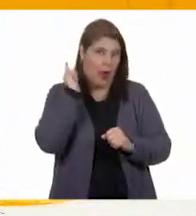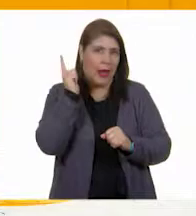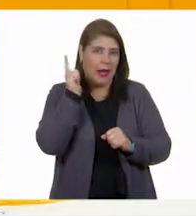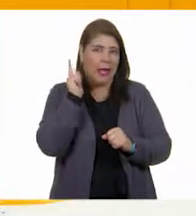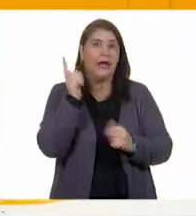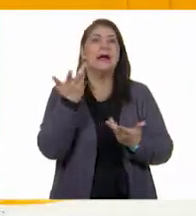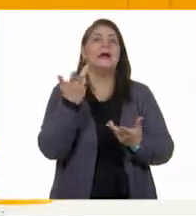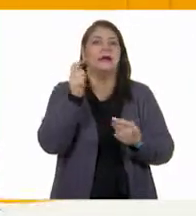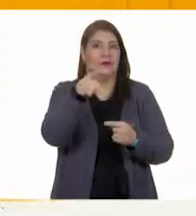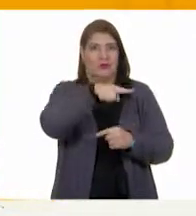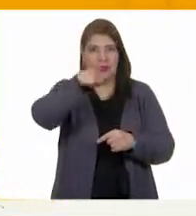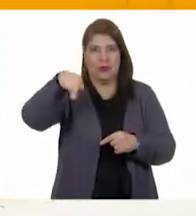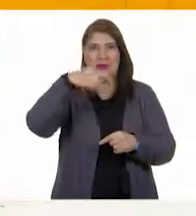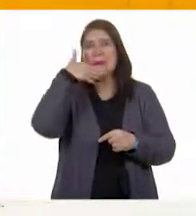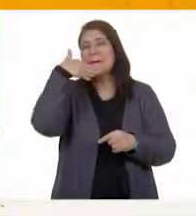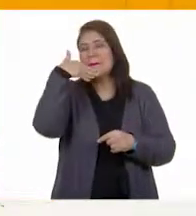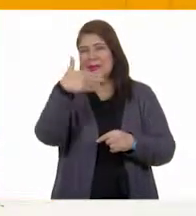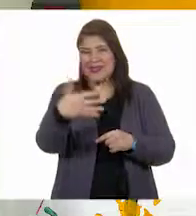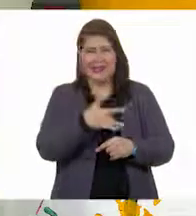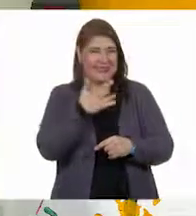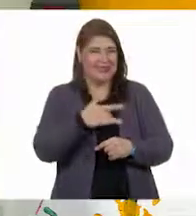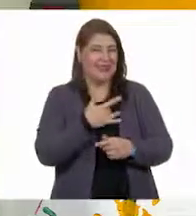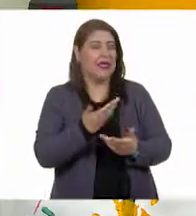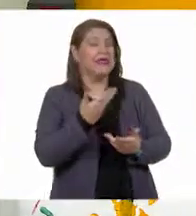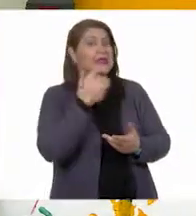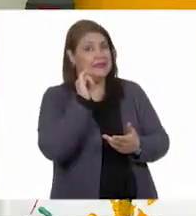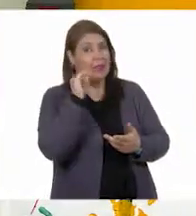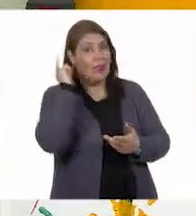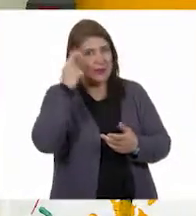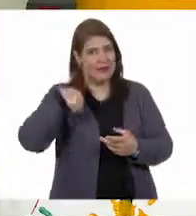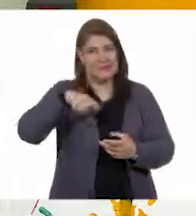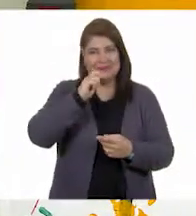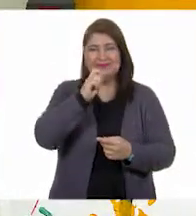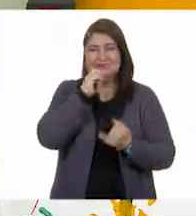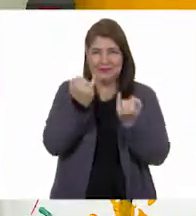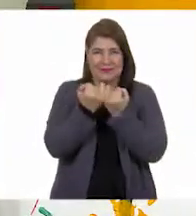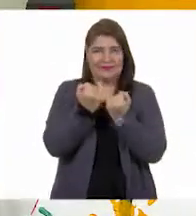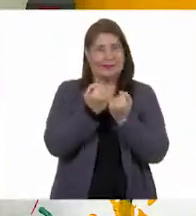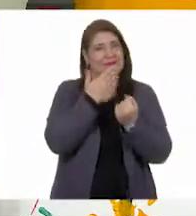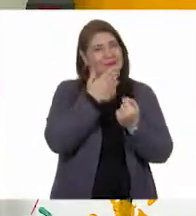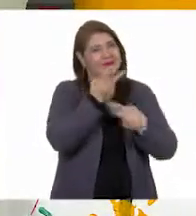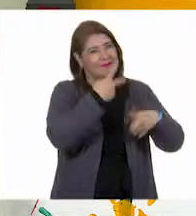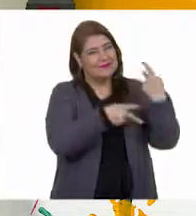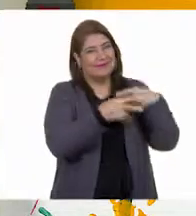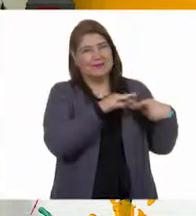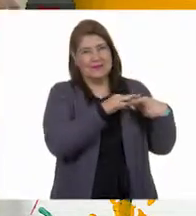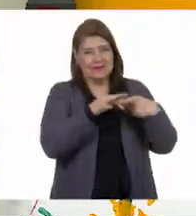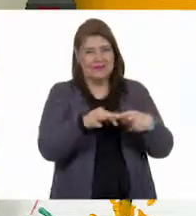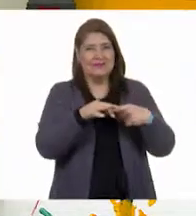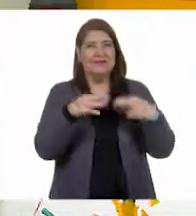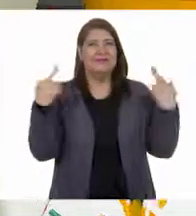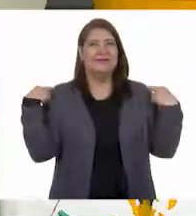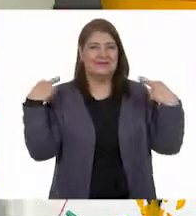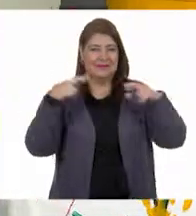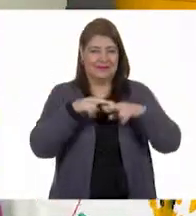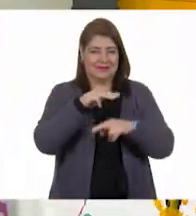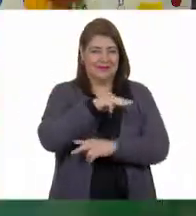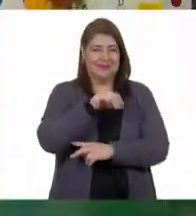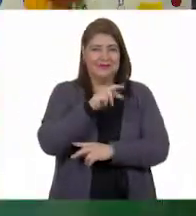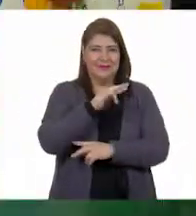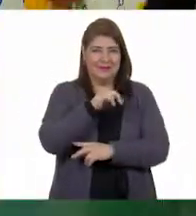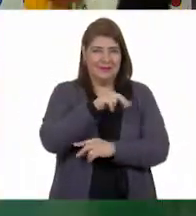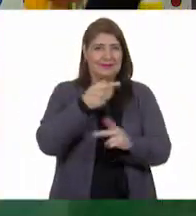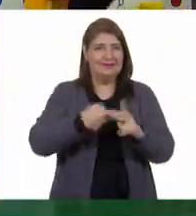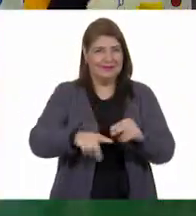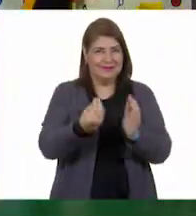muy bien! Espero yo también que sí. Ahora sí, vamos a darle la bienvenida a la Maestra Marina para comenzar la clase. ¡Maestra Marina!